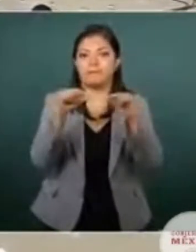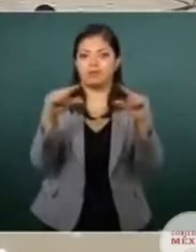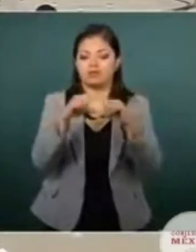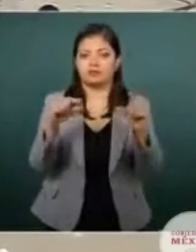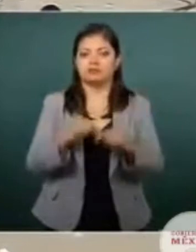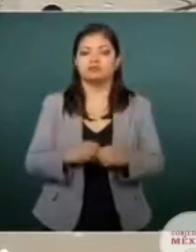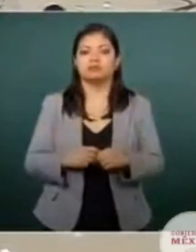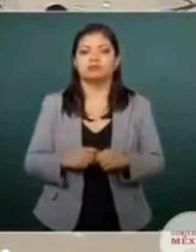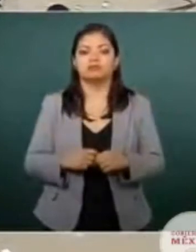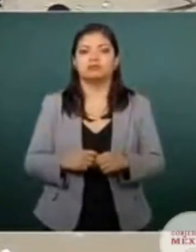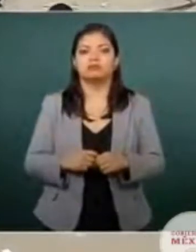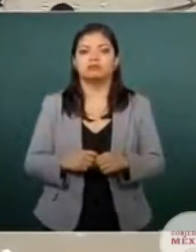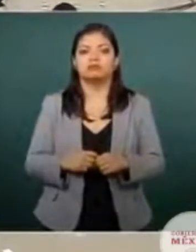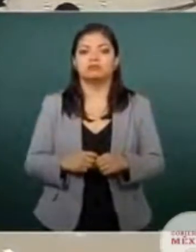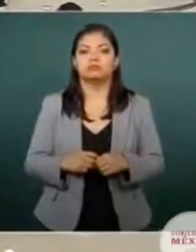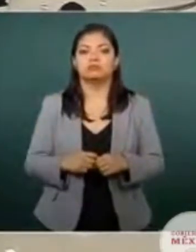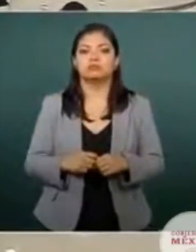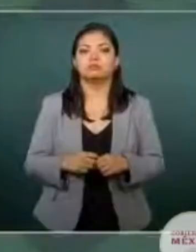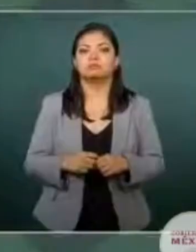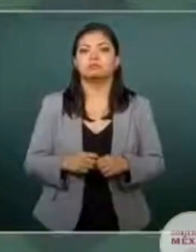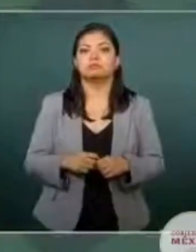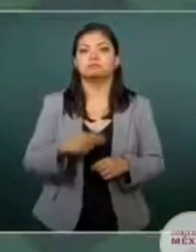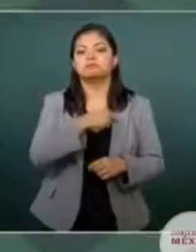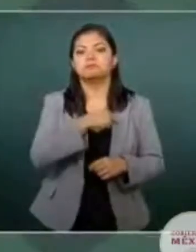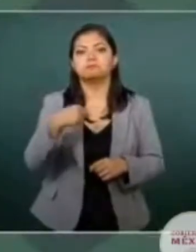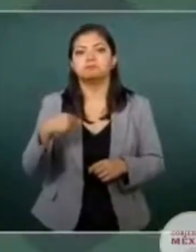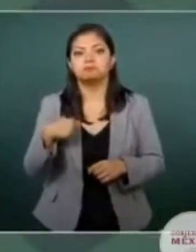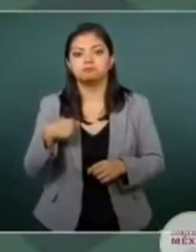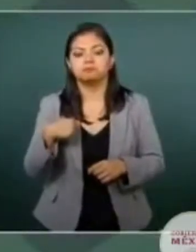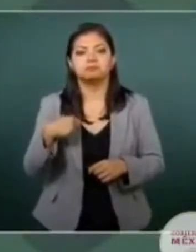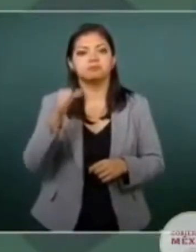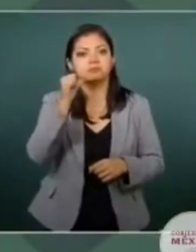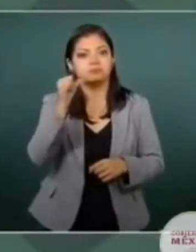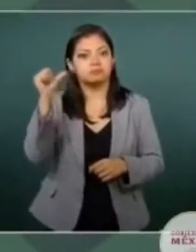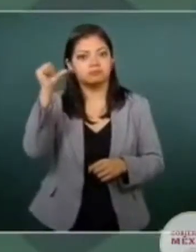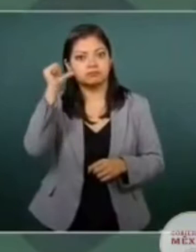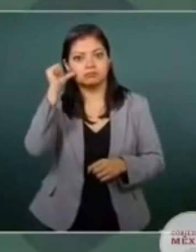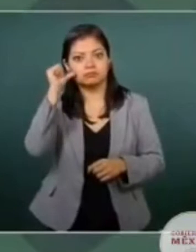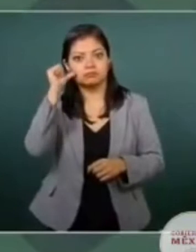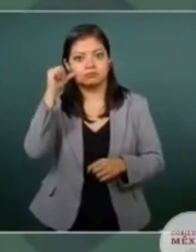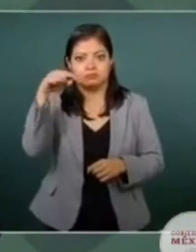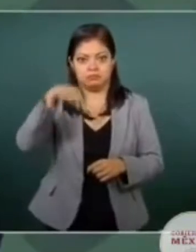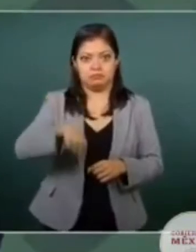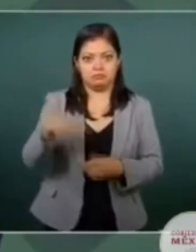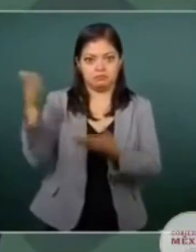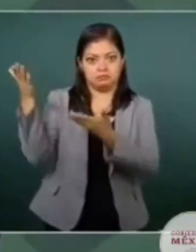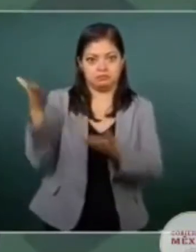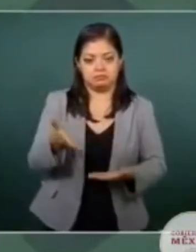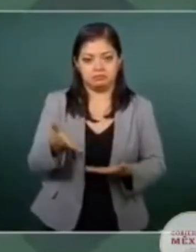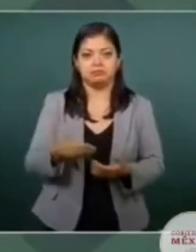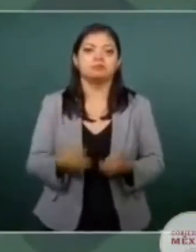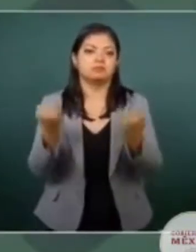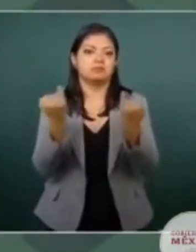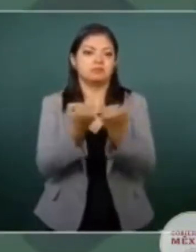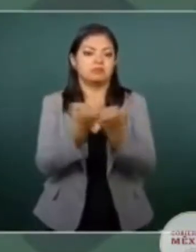Estuvimos ayer aquí y también en Guadalajara.